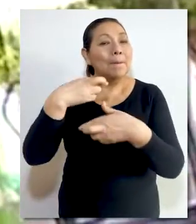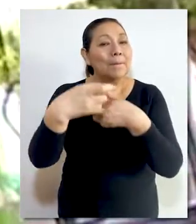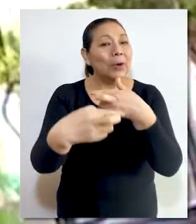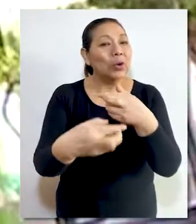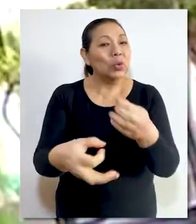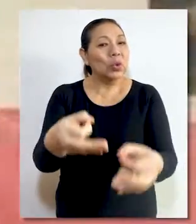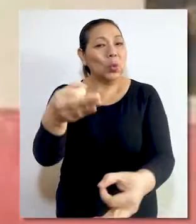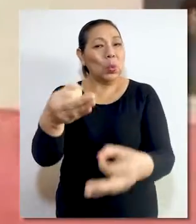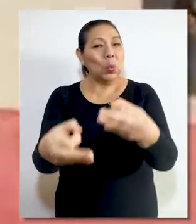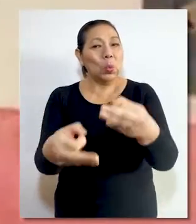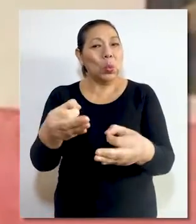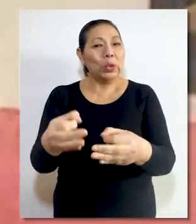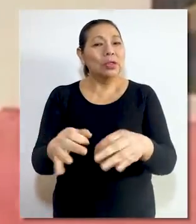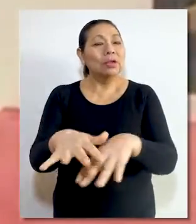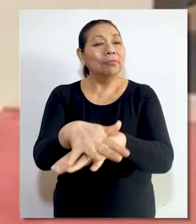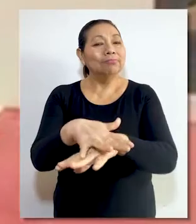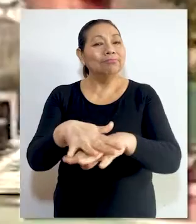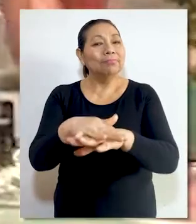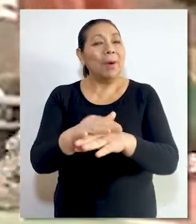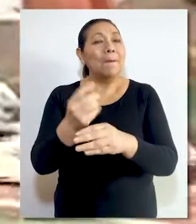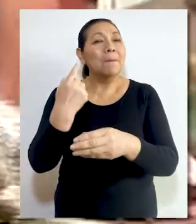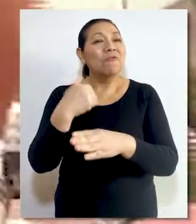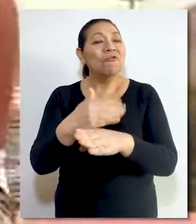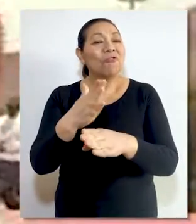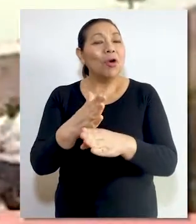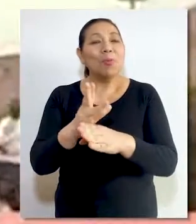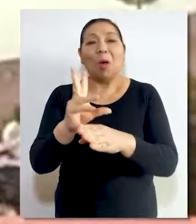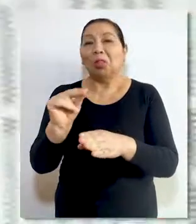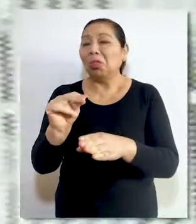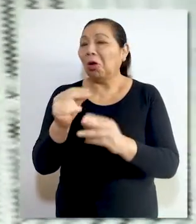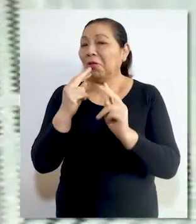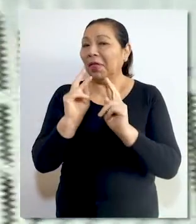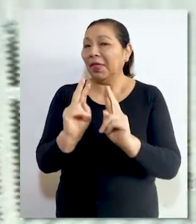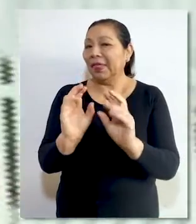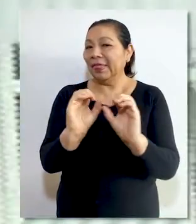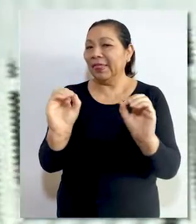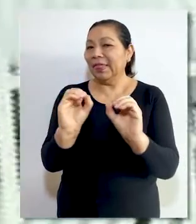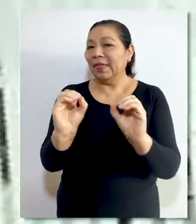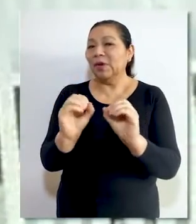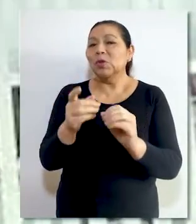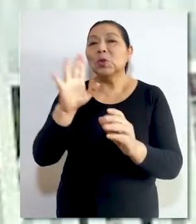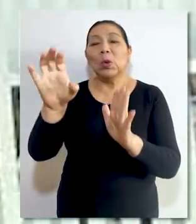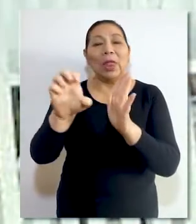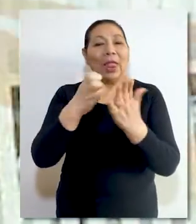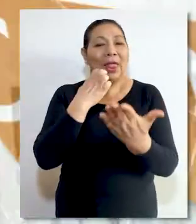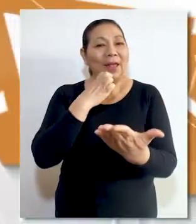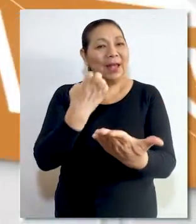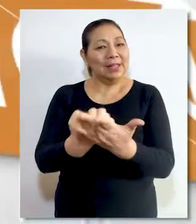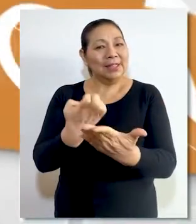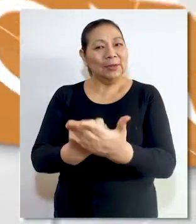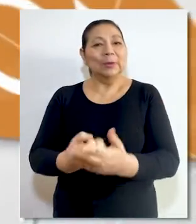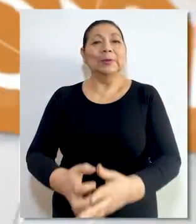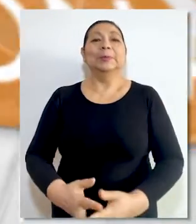procedimiento judicial o administrativo motivaciones que no han sido contempladas en su estatuto.